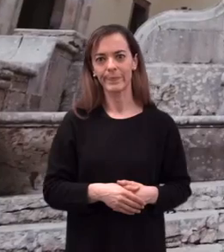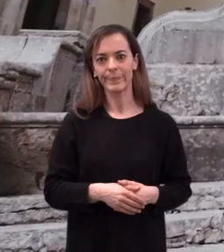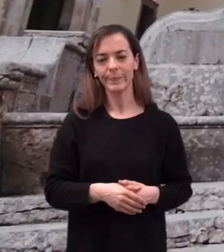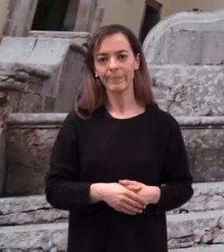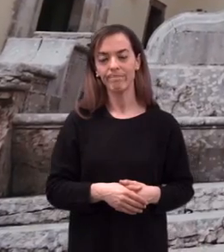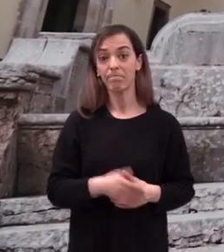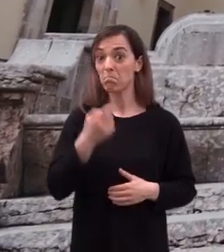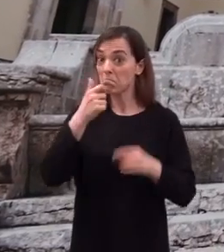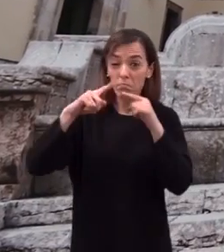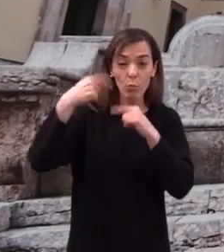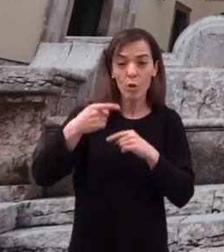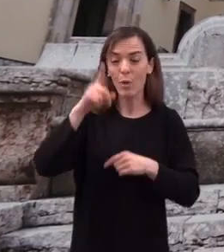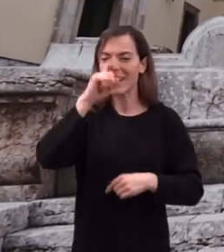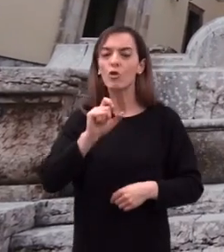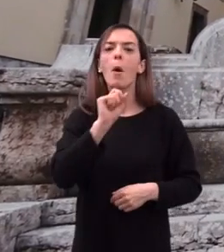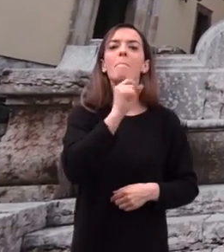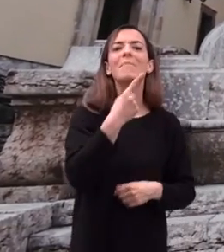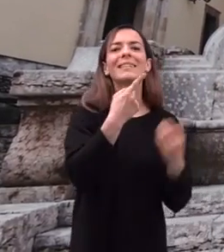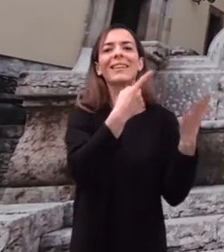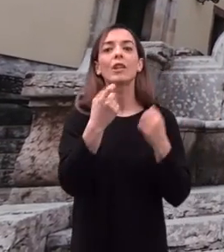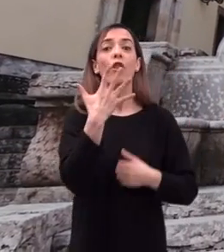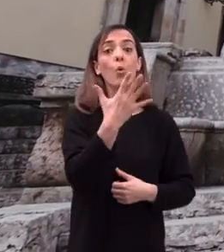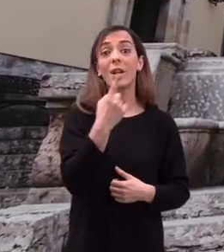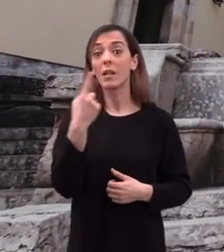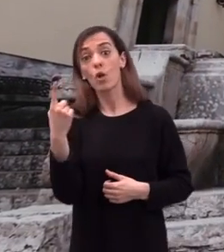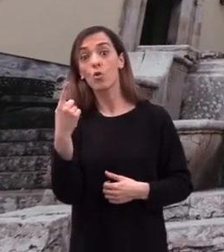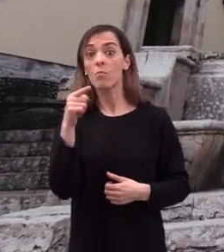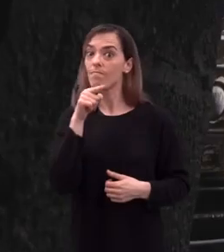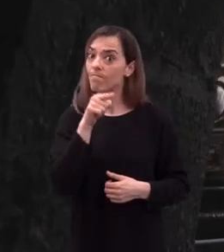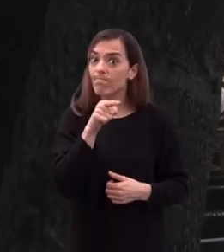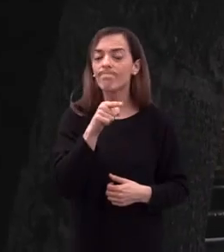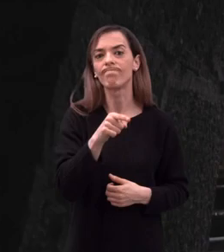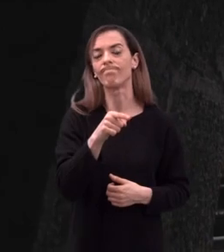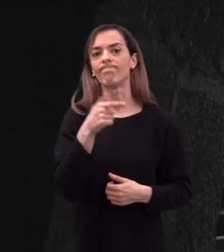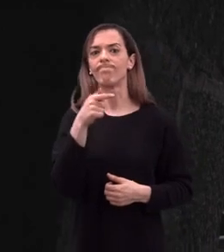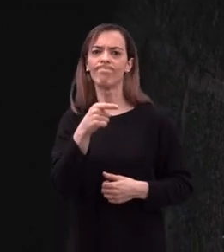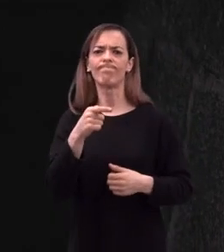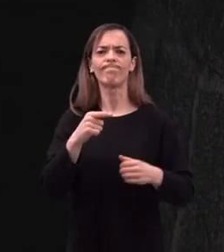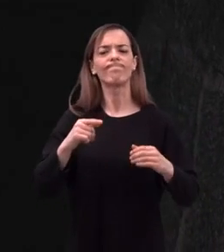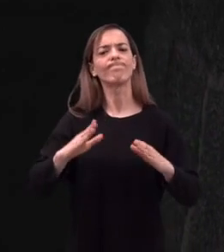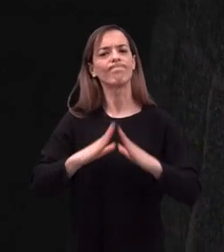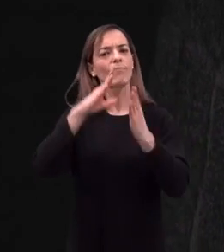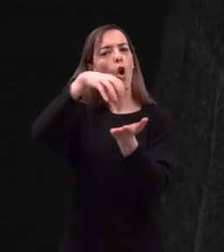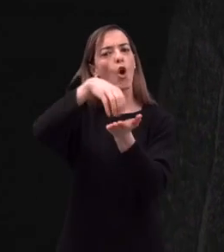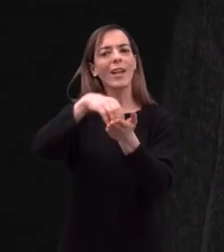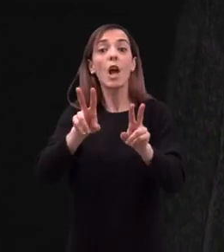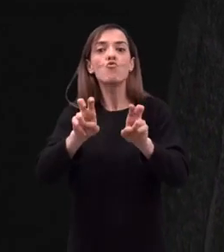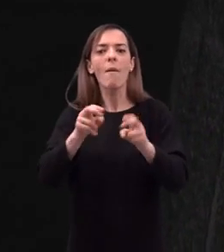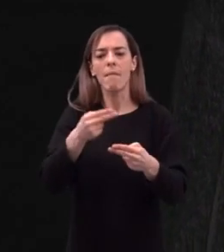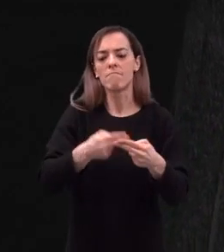Y poco después, en torno a 1651, se inició la construcción de la nueva colegiata.